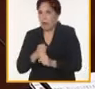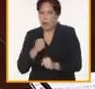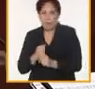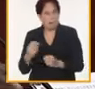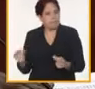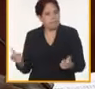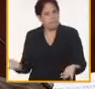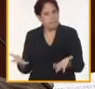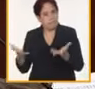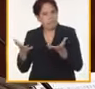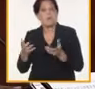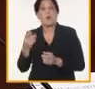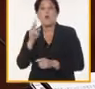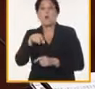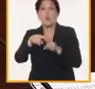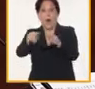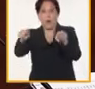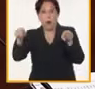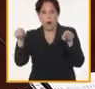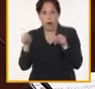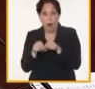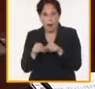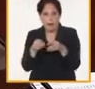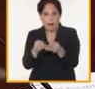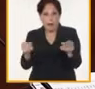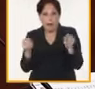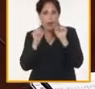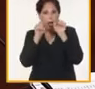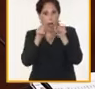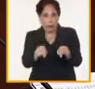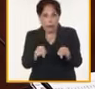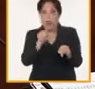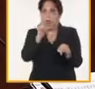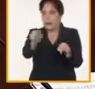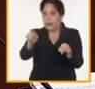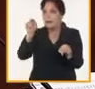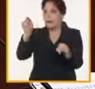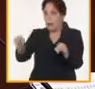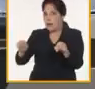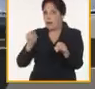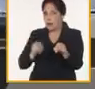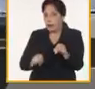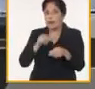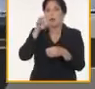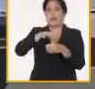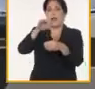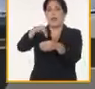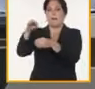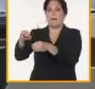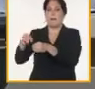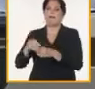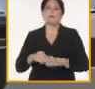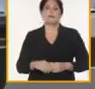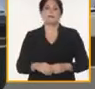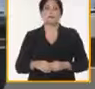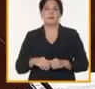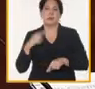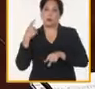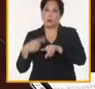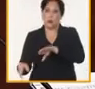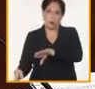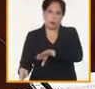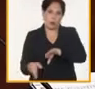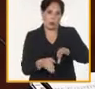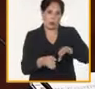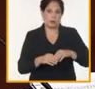buscar más áreas de tierra cultivable que pudiéramos sembrar en este en este periodo hay otro elemento que